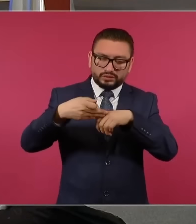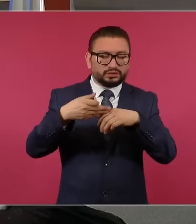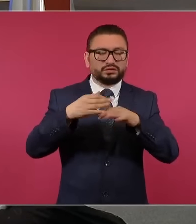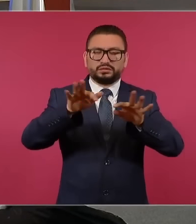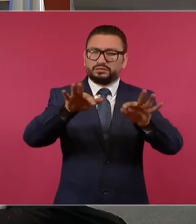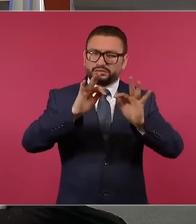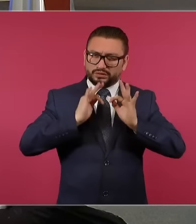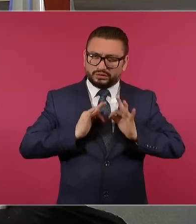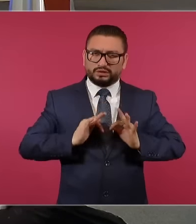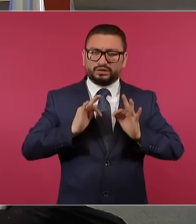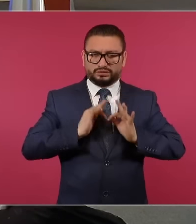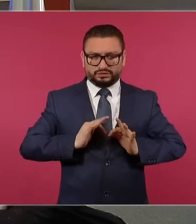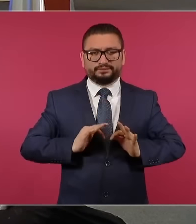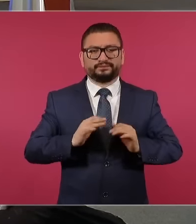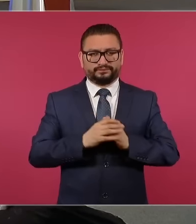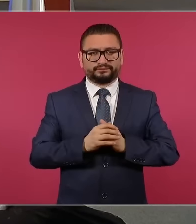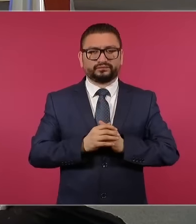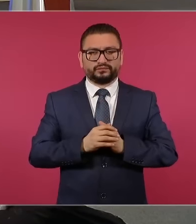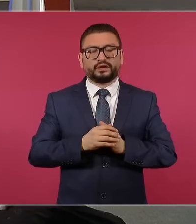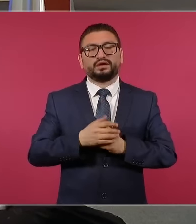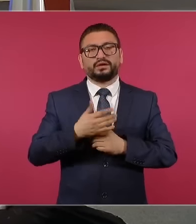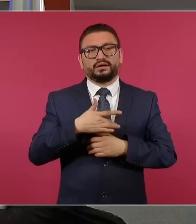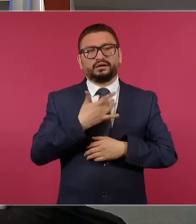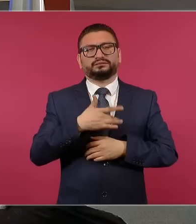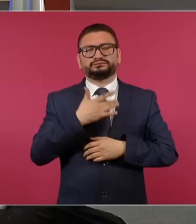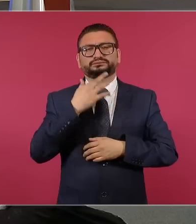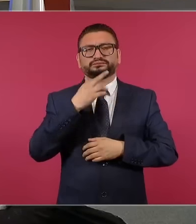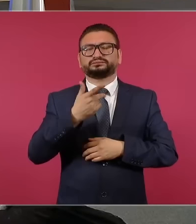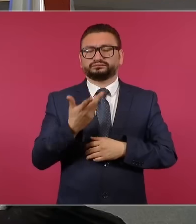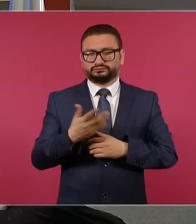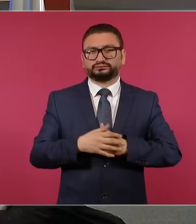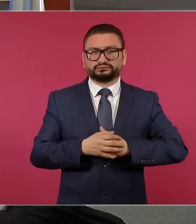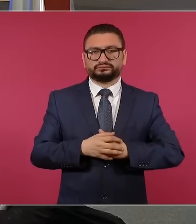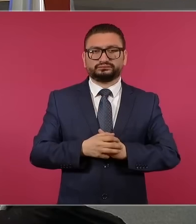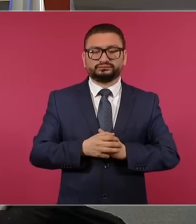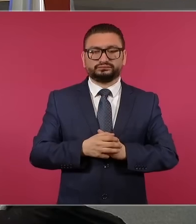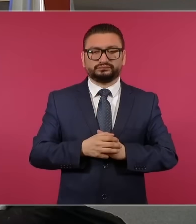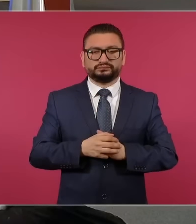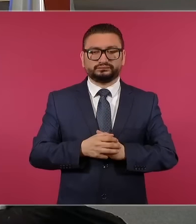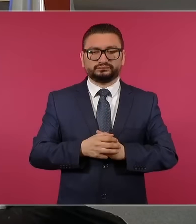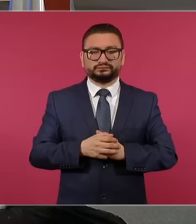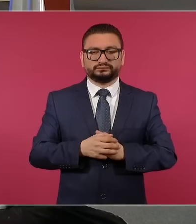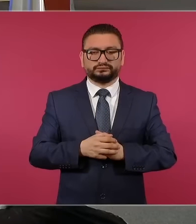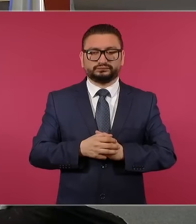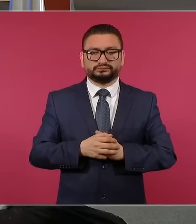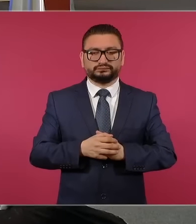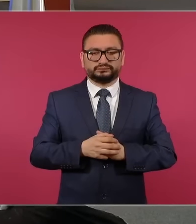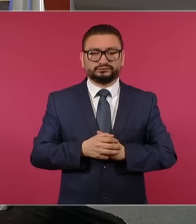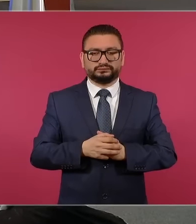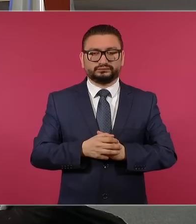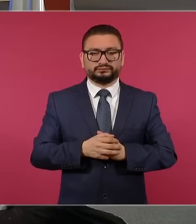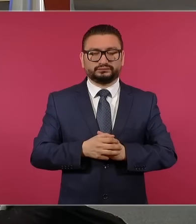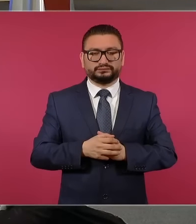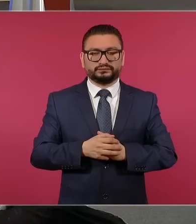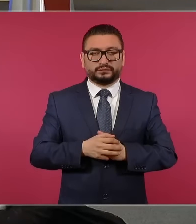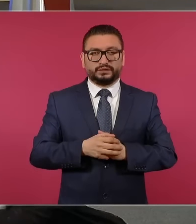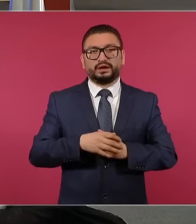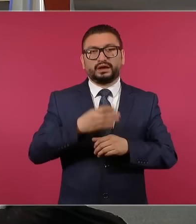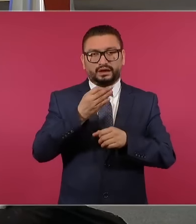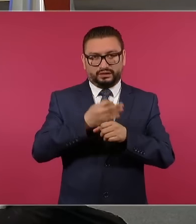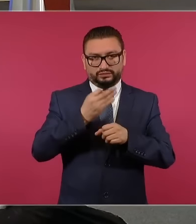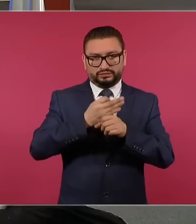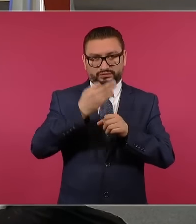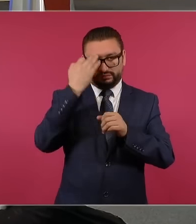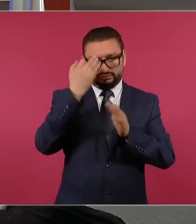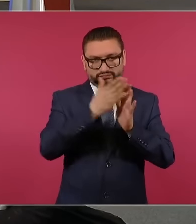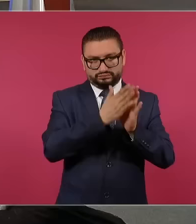lo mejor es que en esta primera etapa, en este